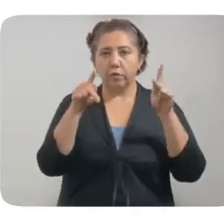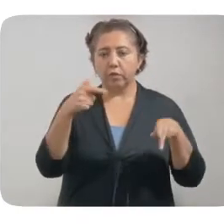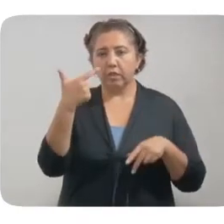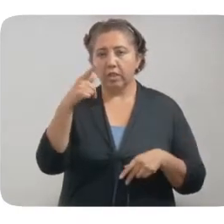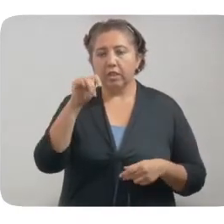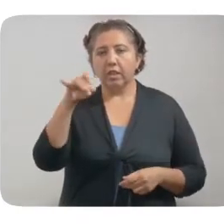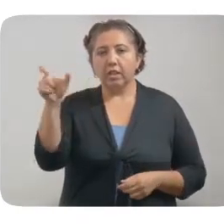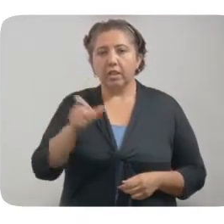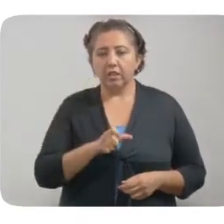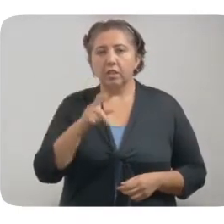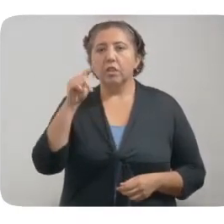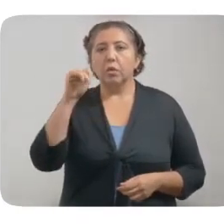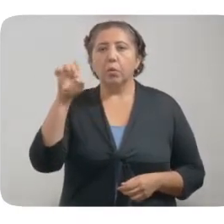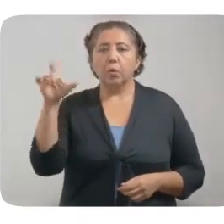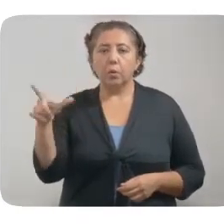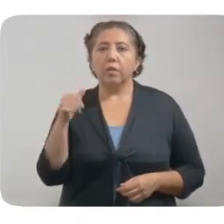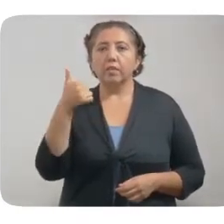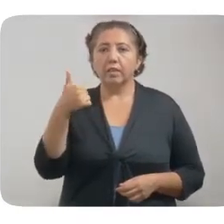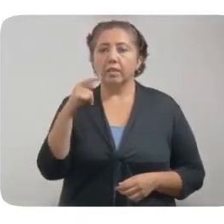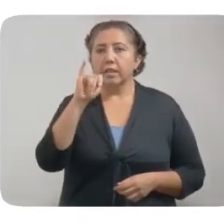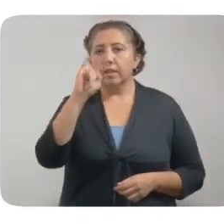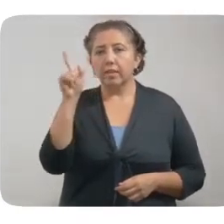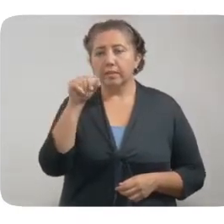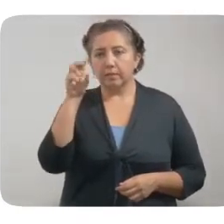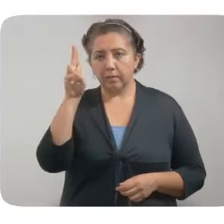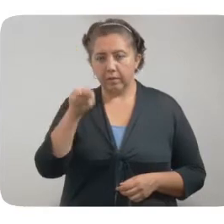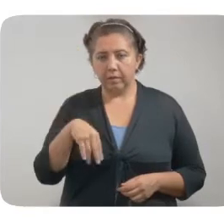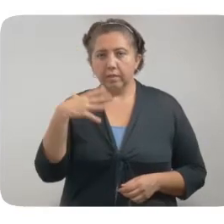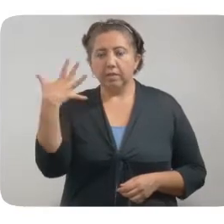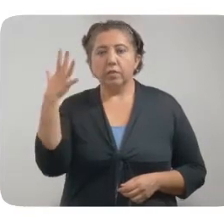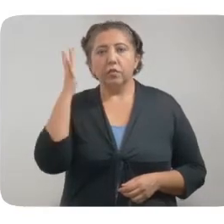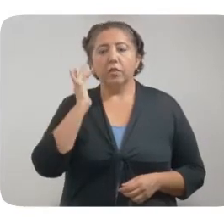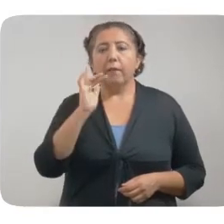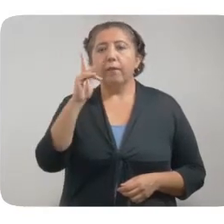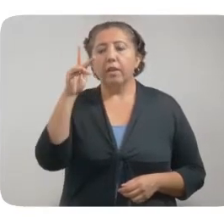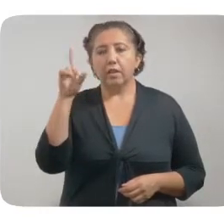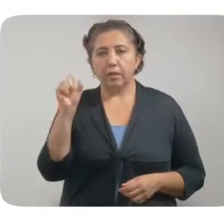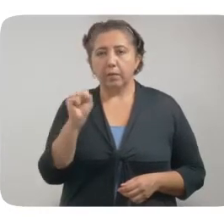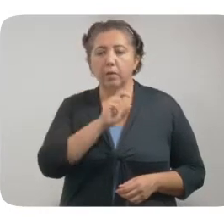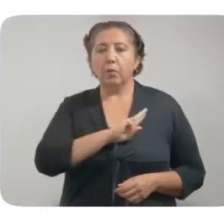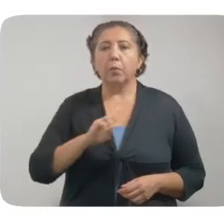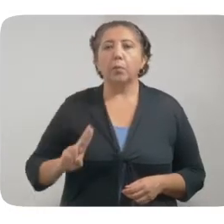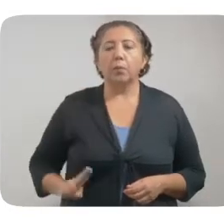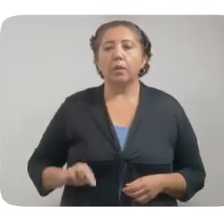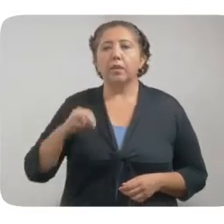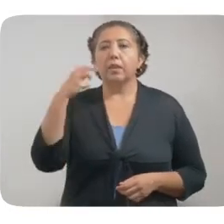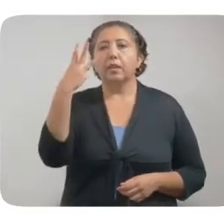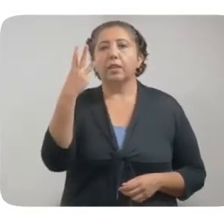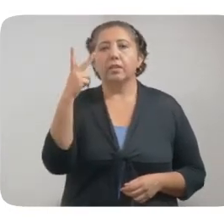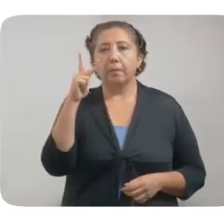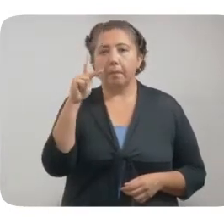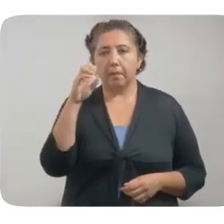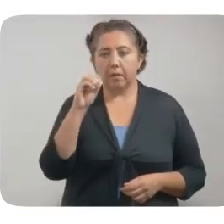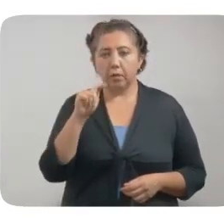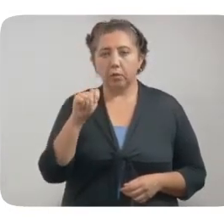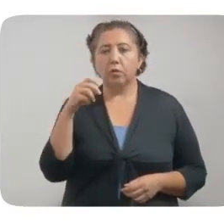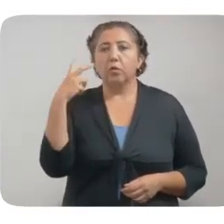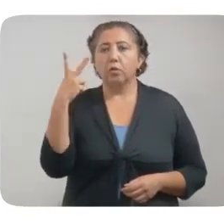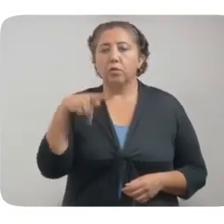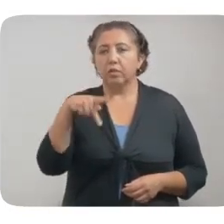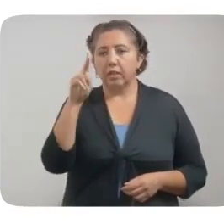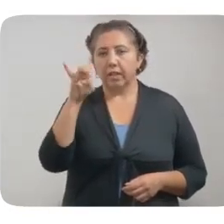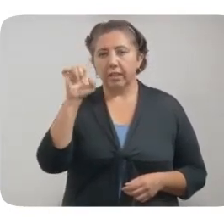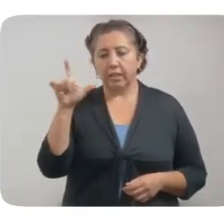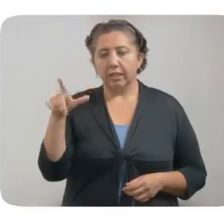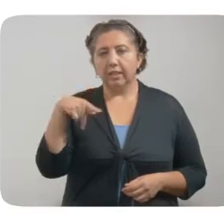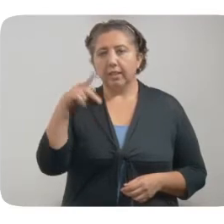7 en Tecach y Ticul, 6 en Ticimín, 5 en San Felipe y Humán, 3 en Peto, 2 en Aquil,